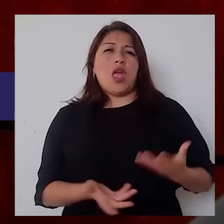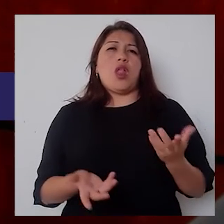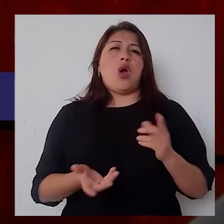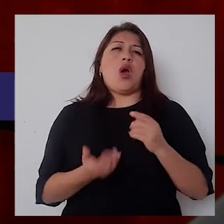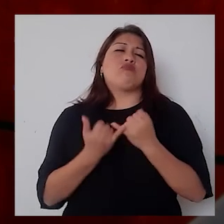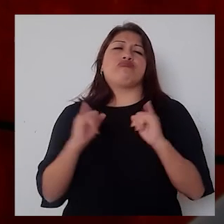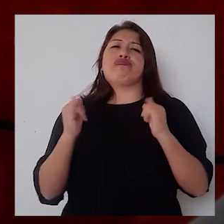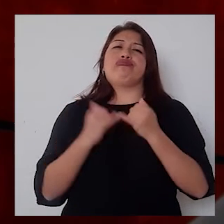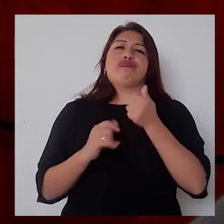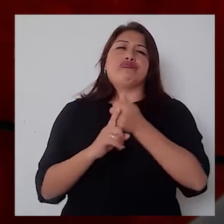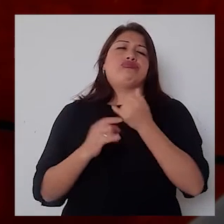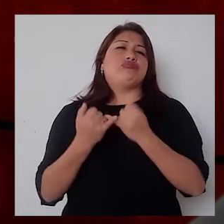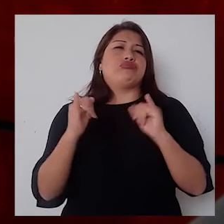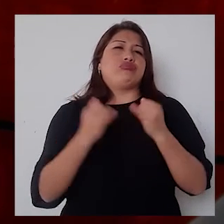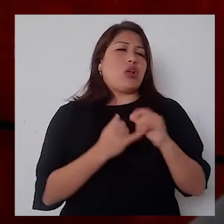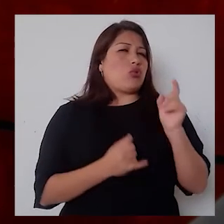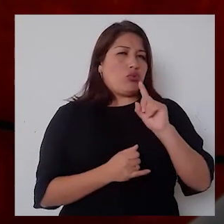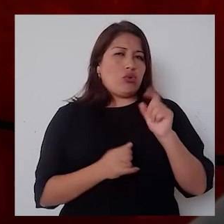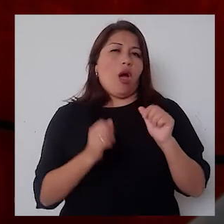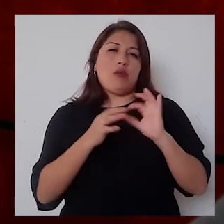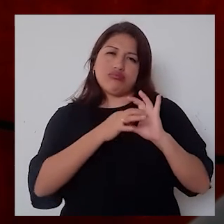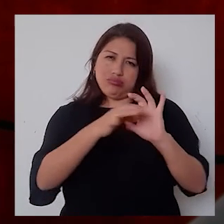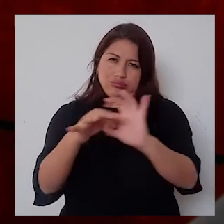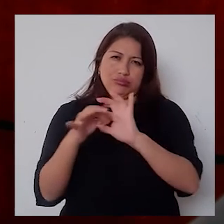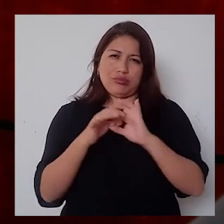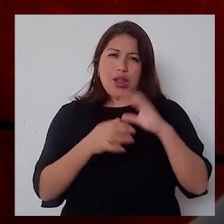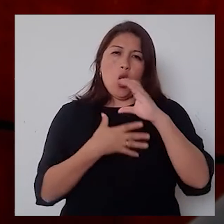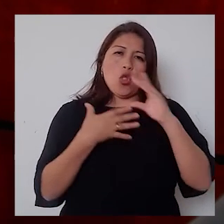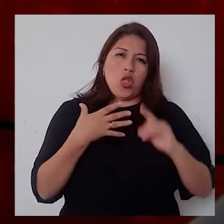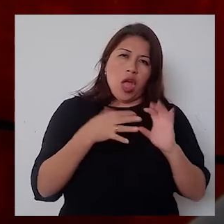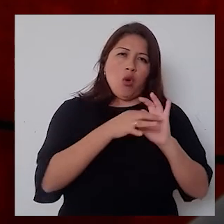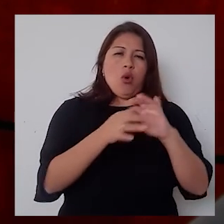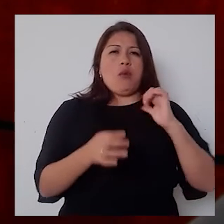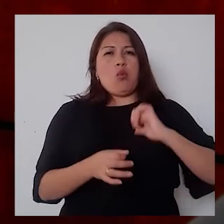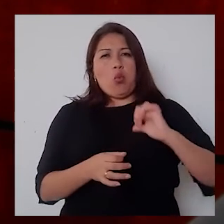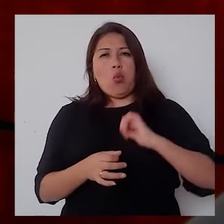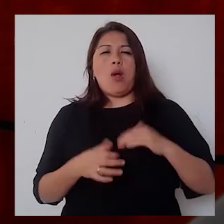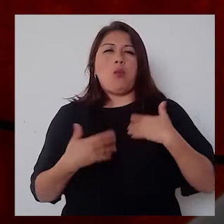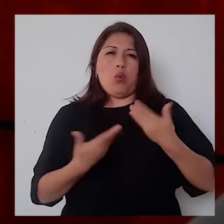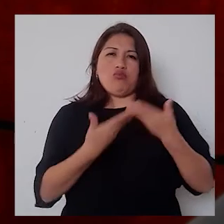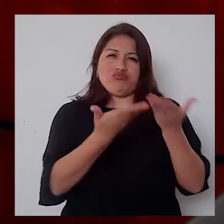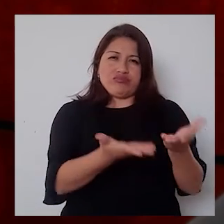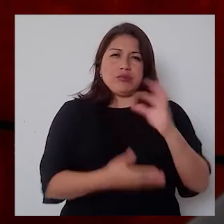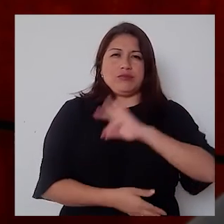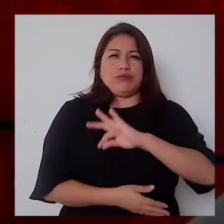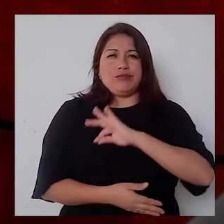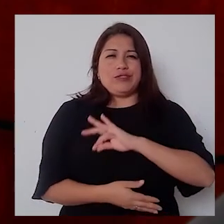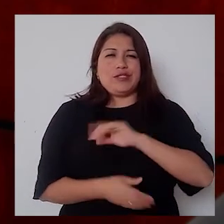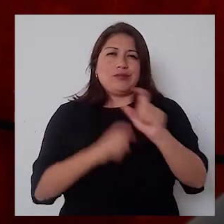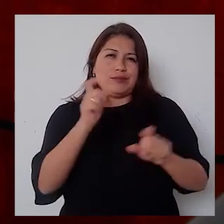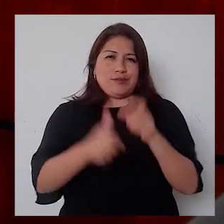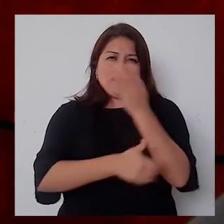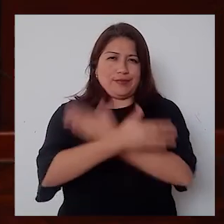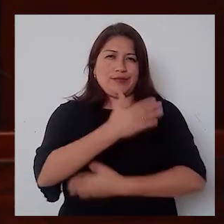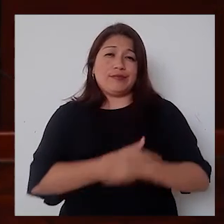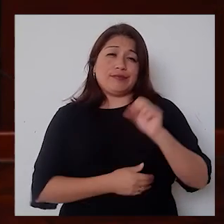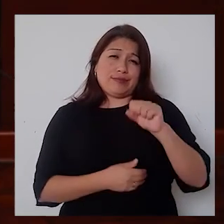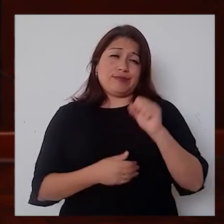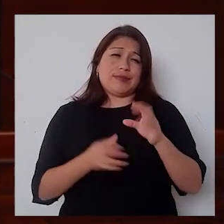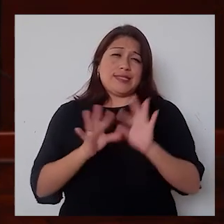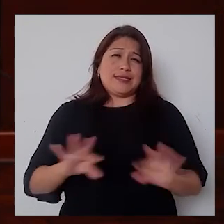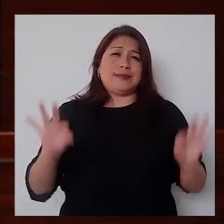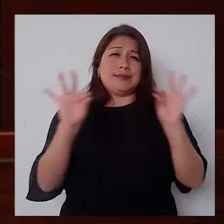Trabajamos, en este caso con ADIS, trabajamos con las municipalidades para poder beneficiar a las personas con discapacidad. Sí, por supuesto que sí, es absolutamente necesario.